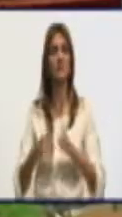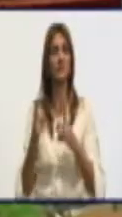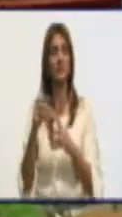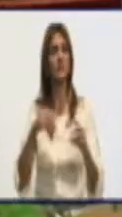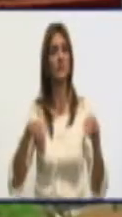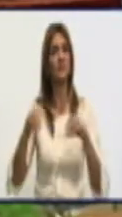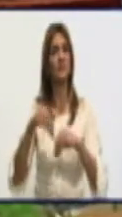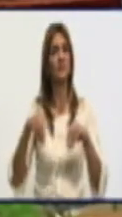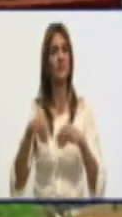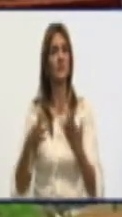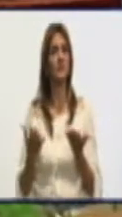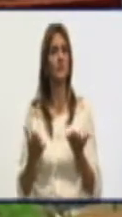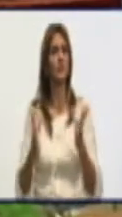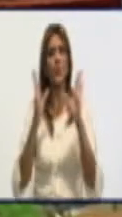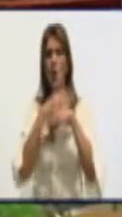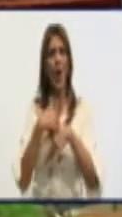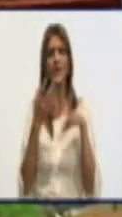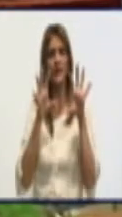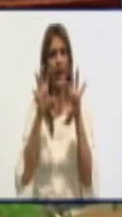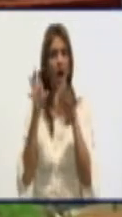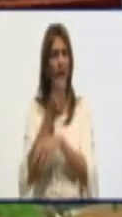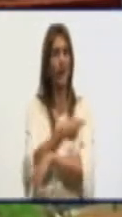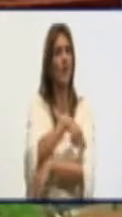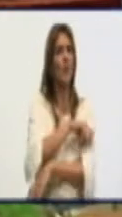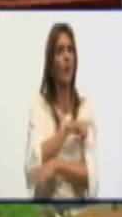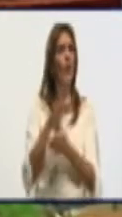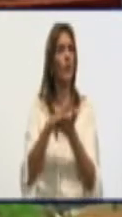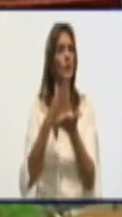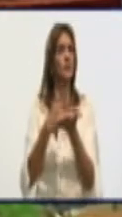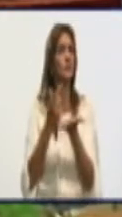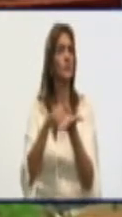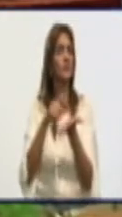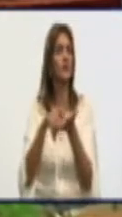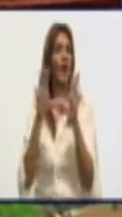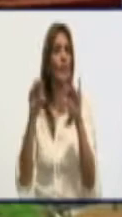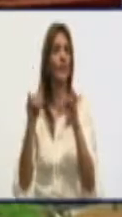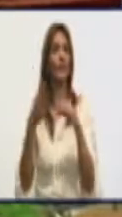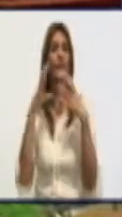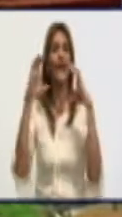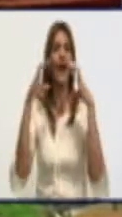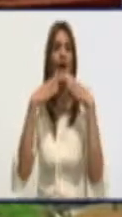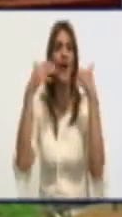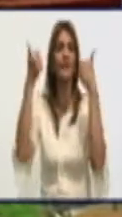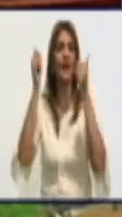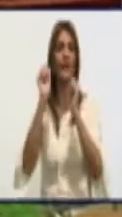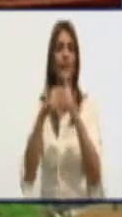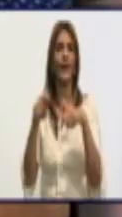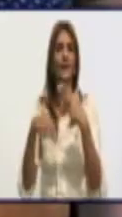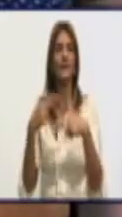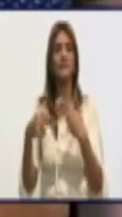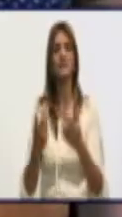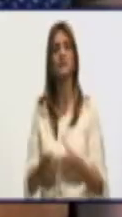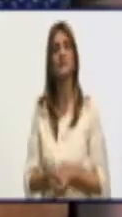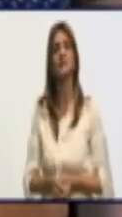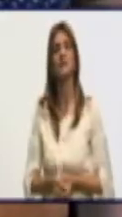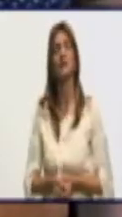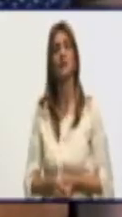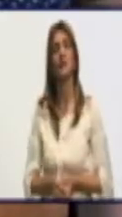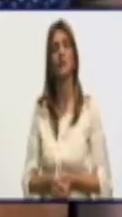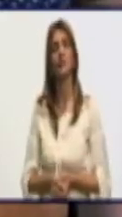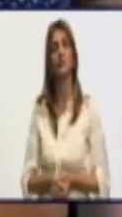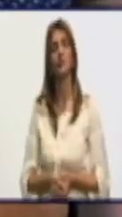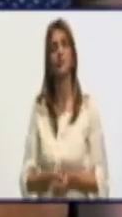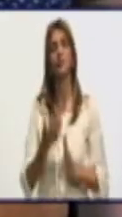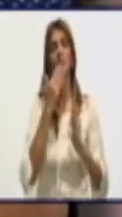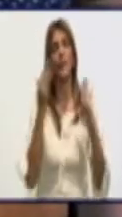no hay muchas quejas de la población hablando de la calidad del pan. ¿qué están haciendo ustedes? Buenas tardes, Inel, usted